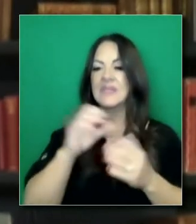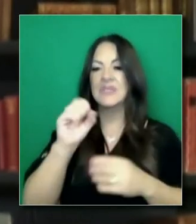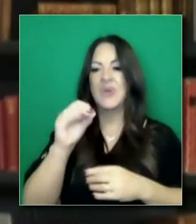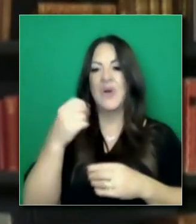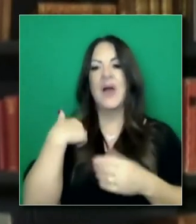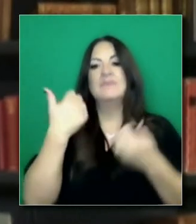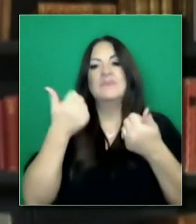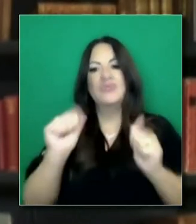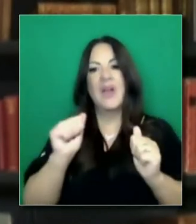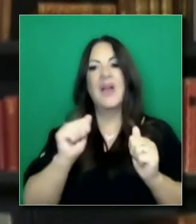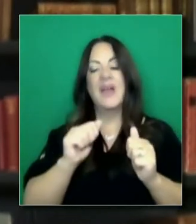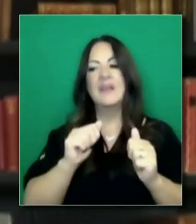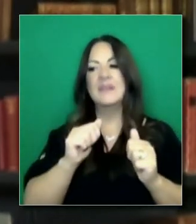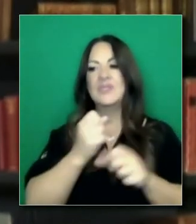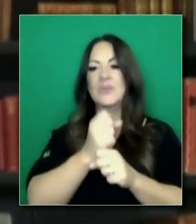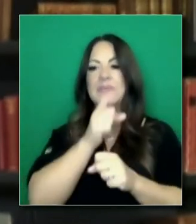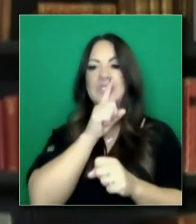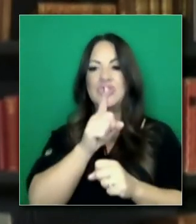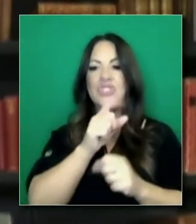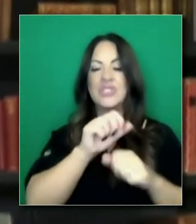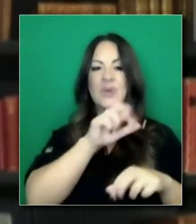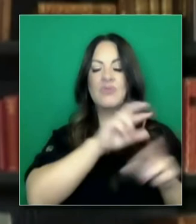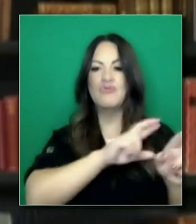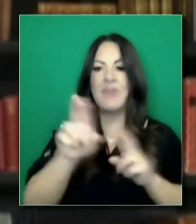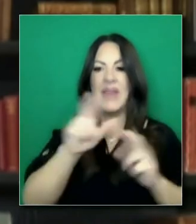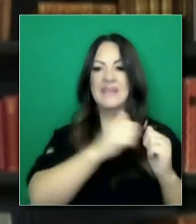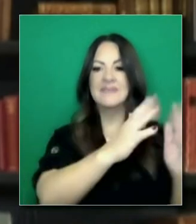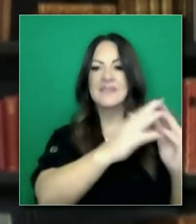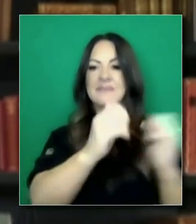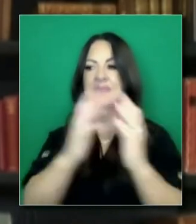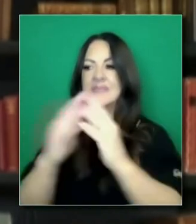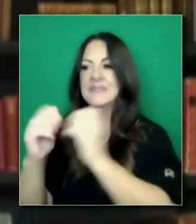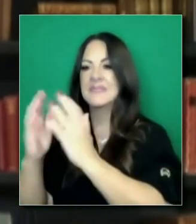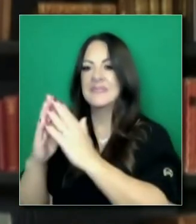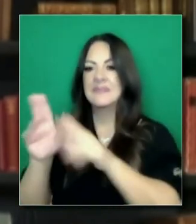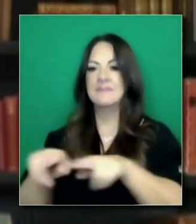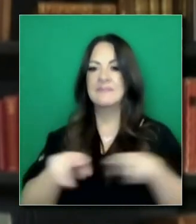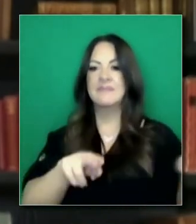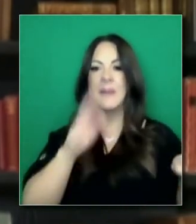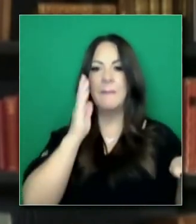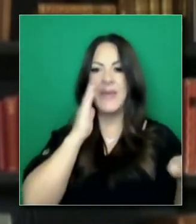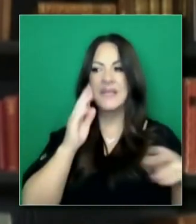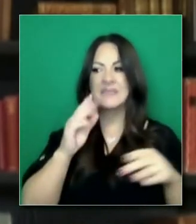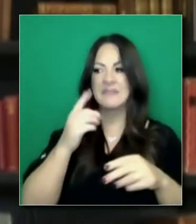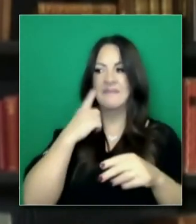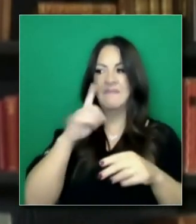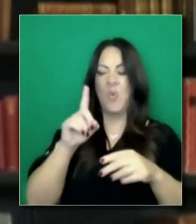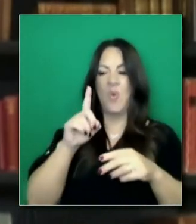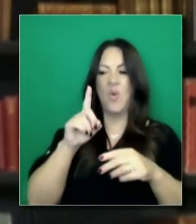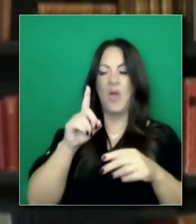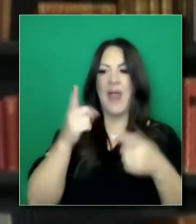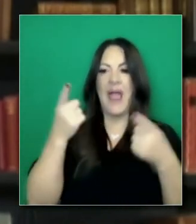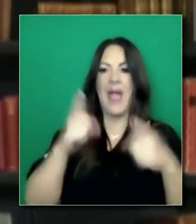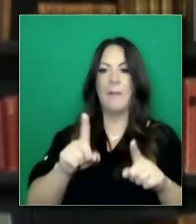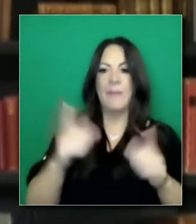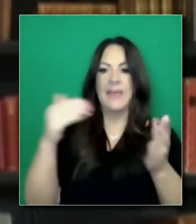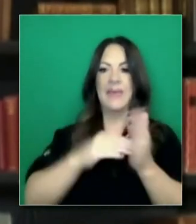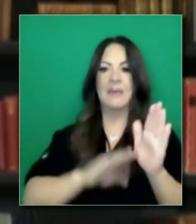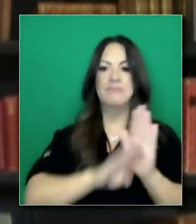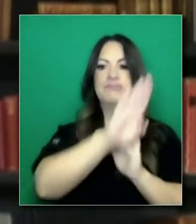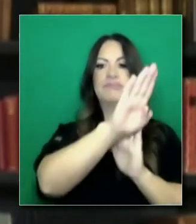un gran aumento por estas festividades del fin de año y estaremos vigilantes en cuanto a